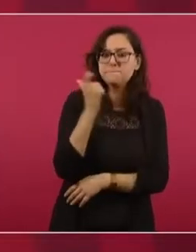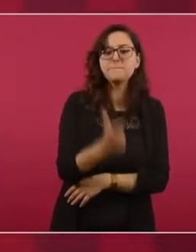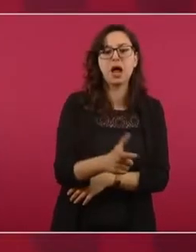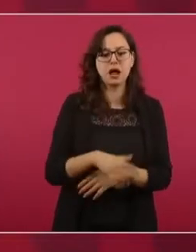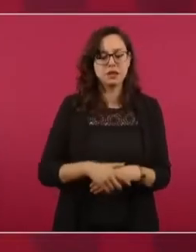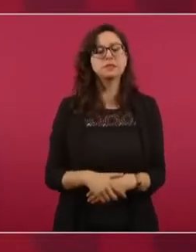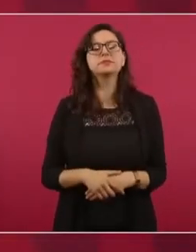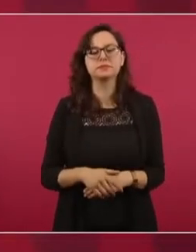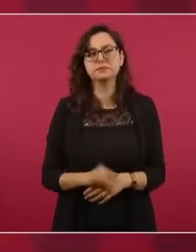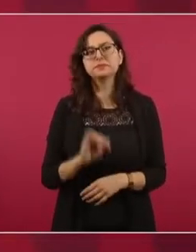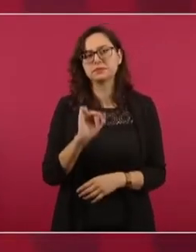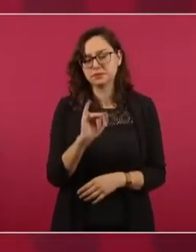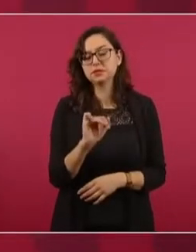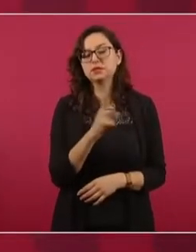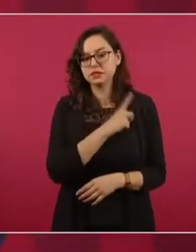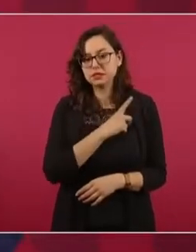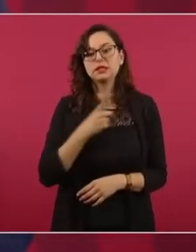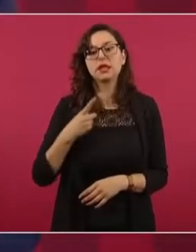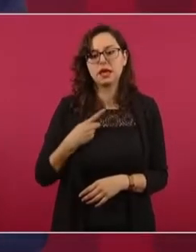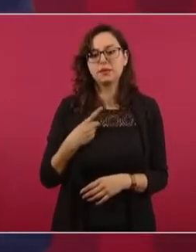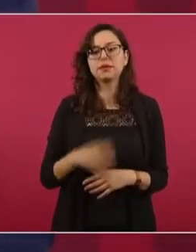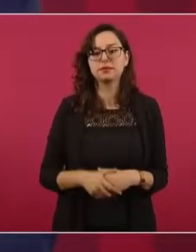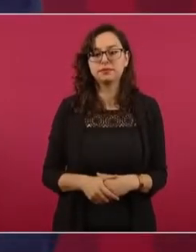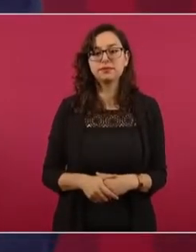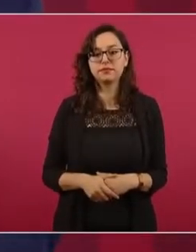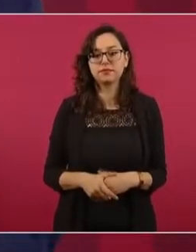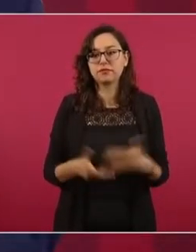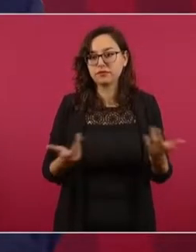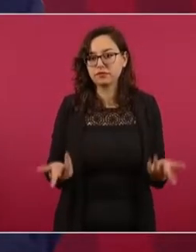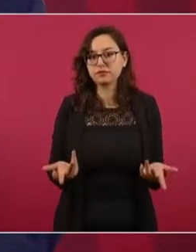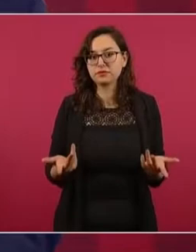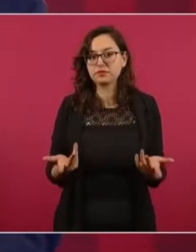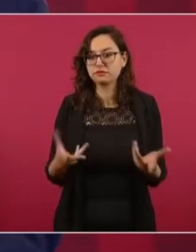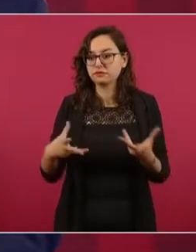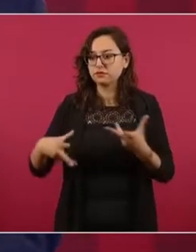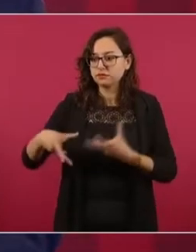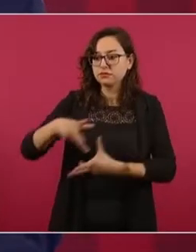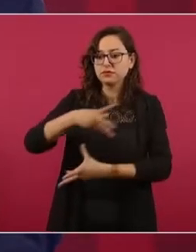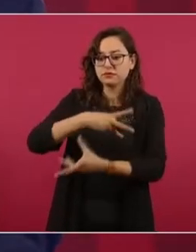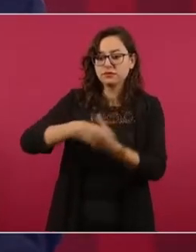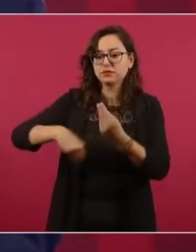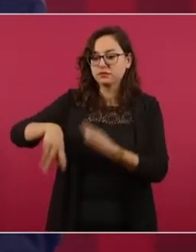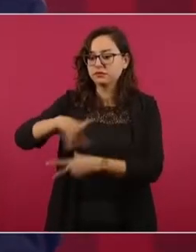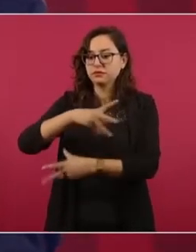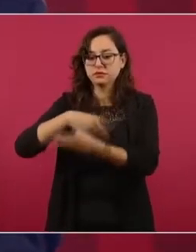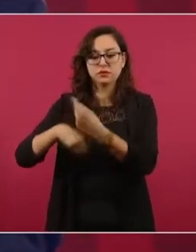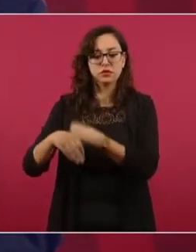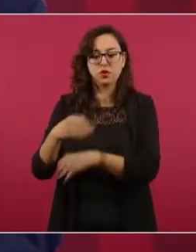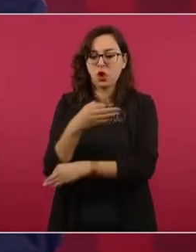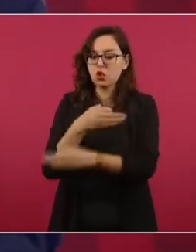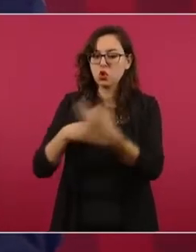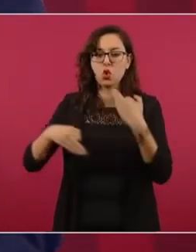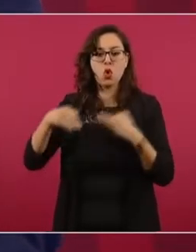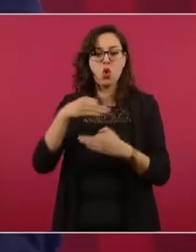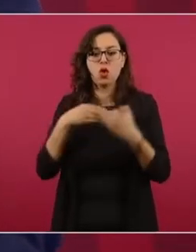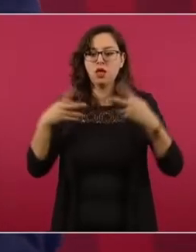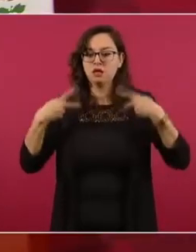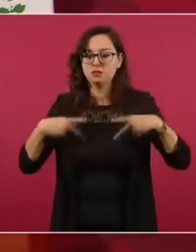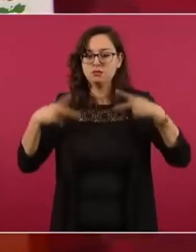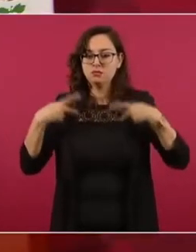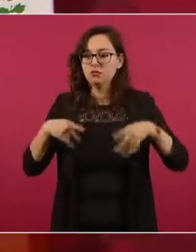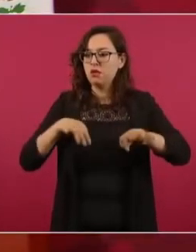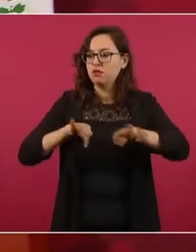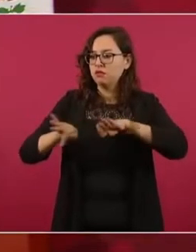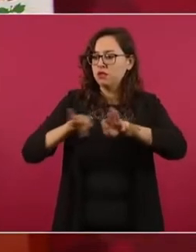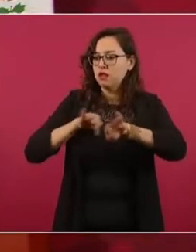para que haya economía formal, no informal.